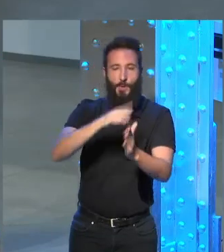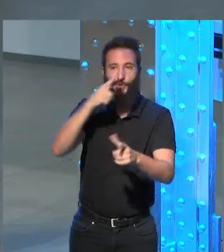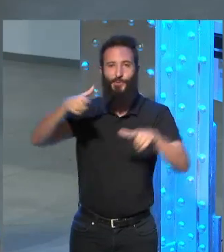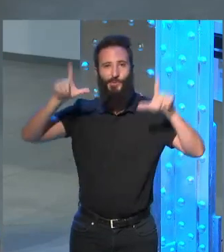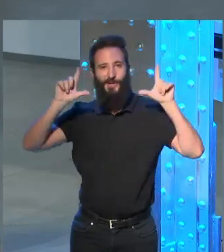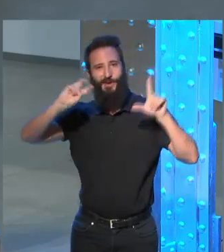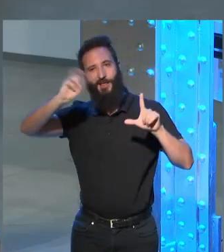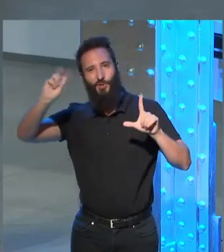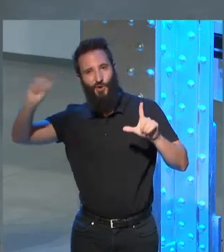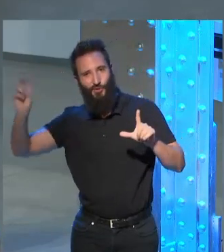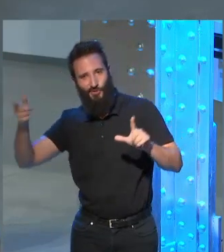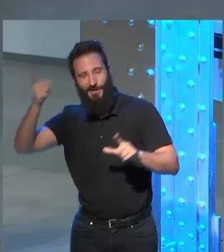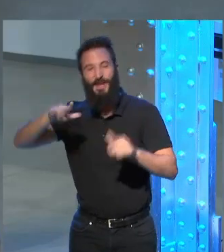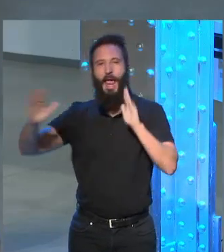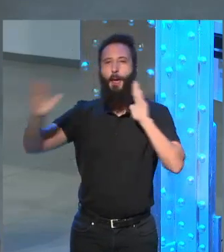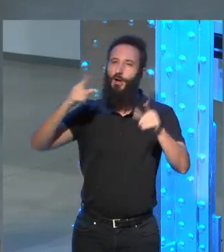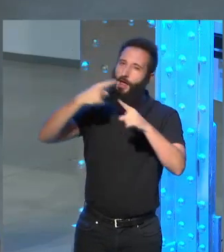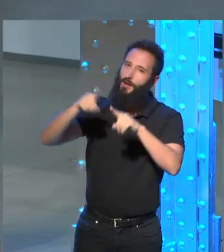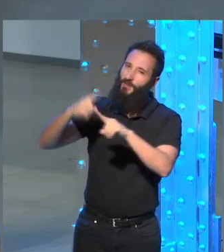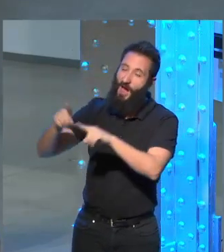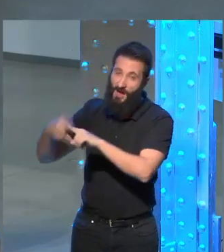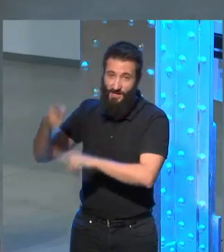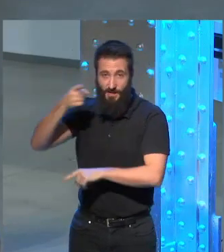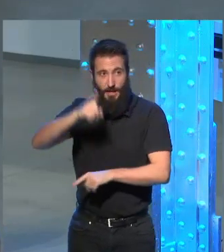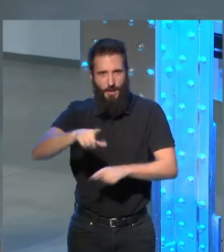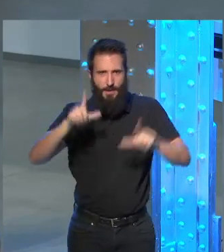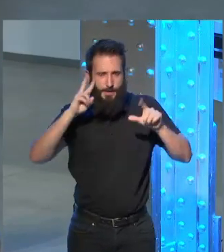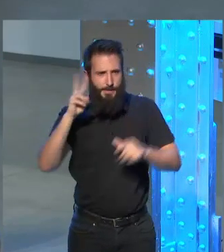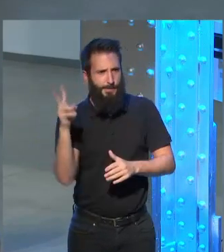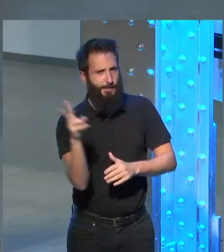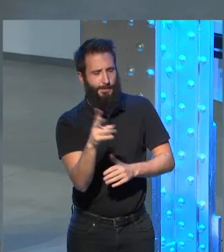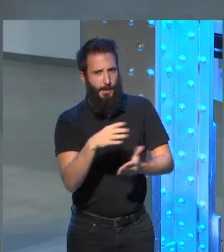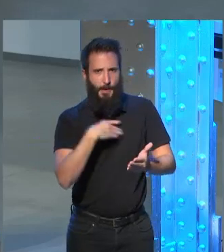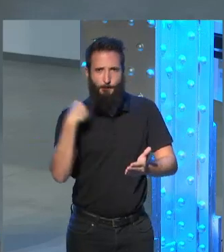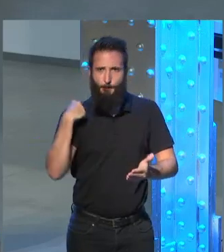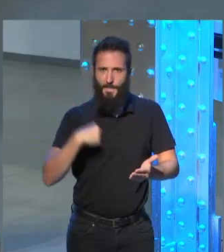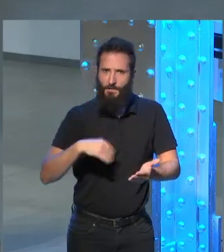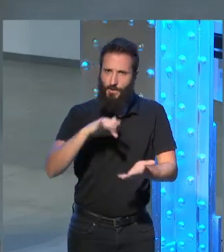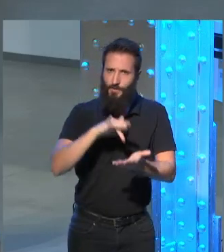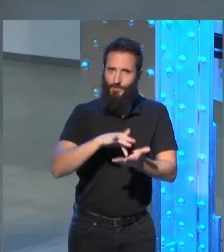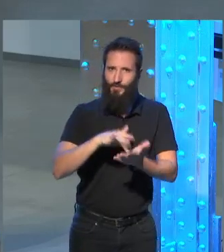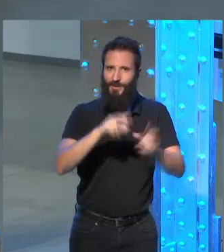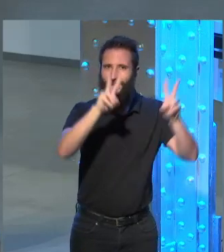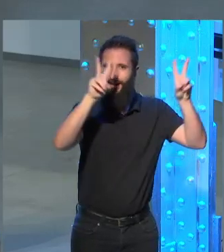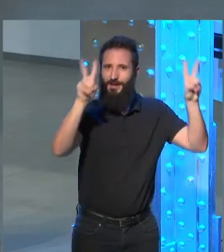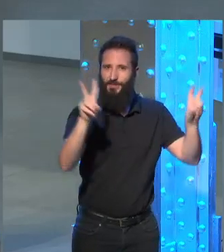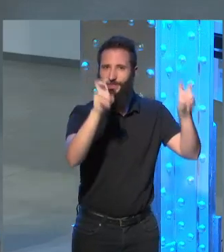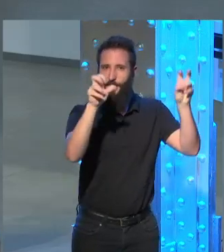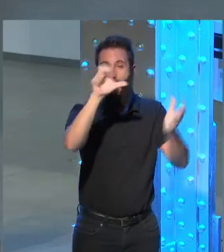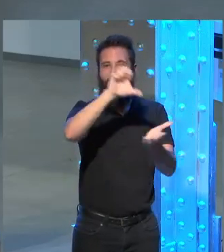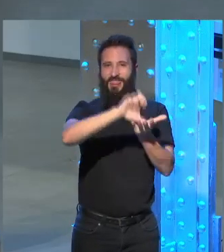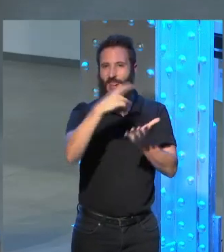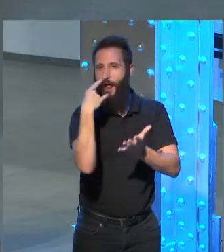personajes en distintas épocas pero que se ven atraídas por el tema de esa conversación